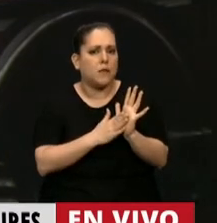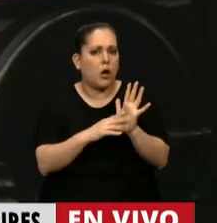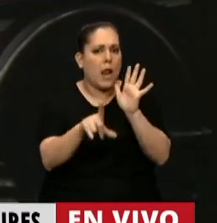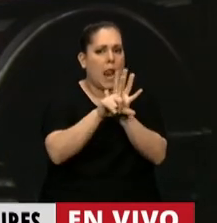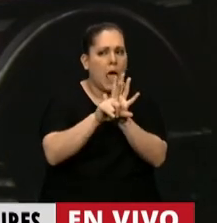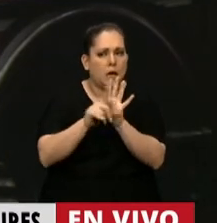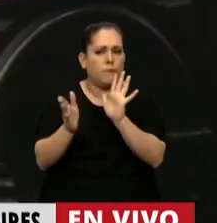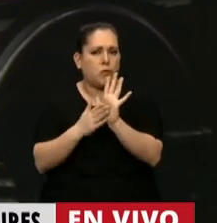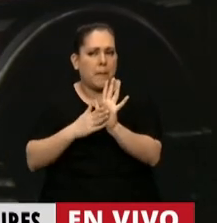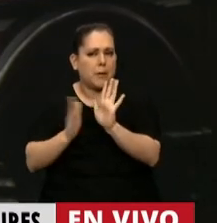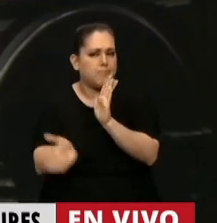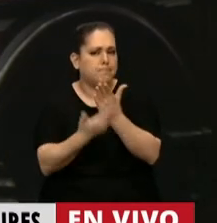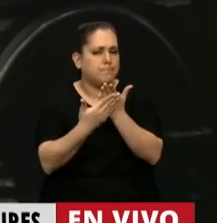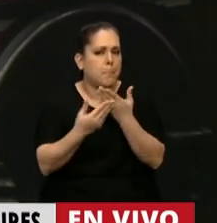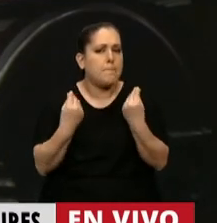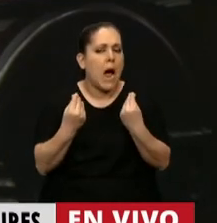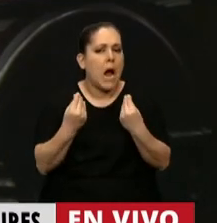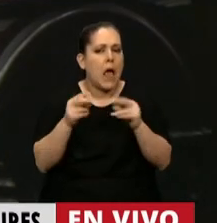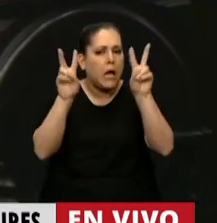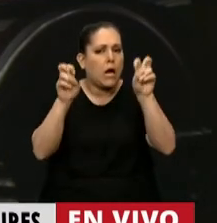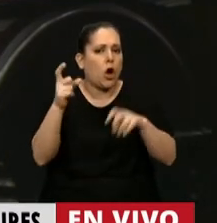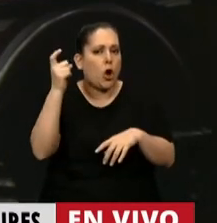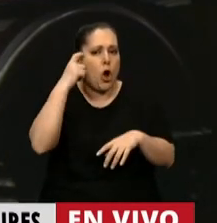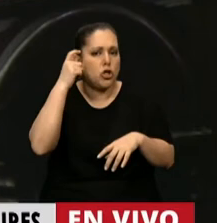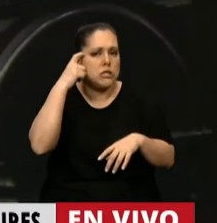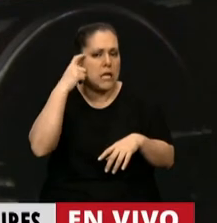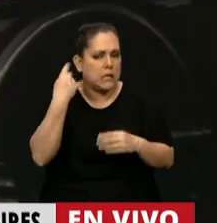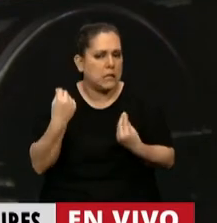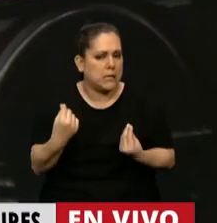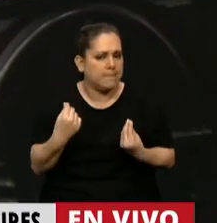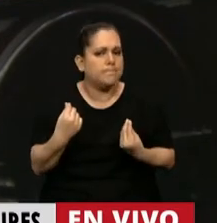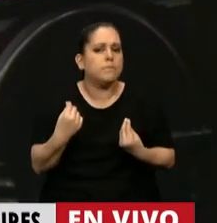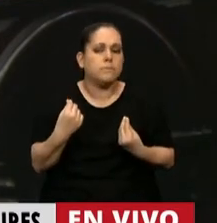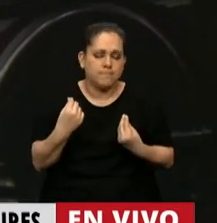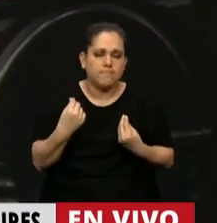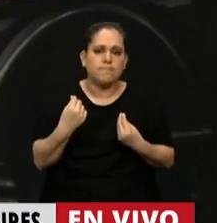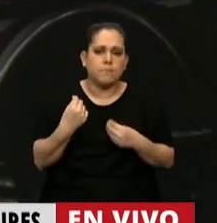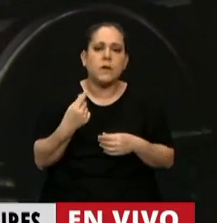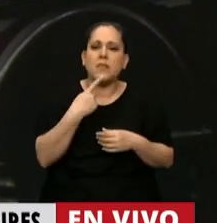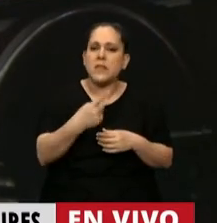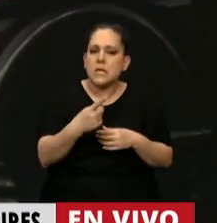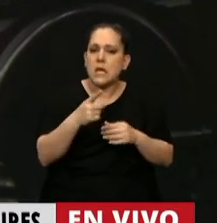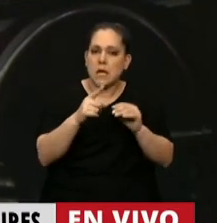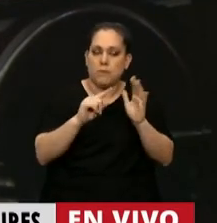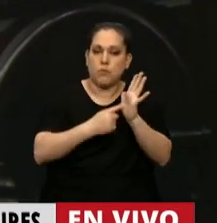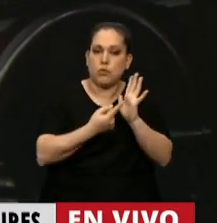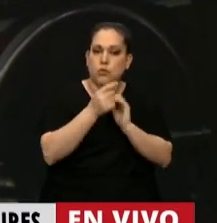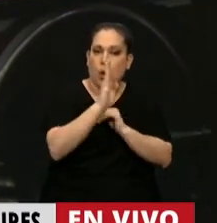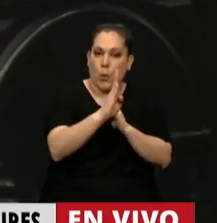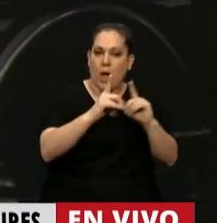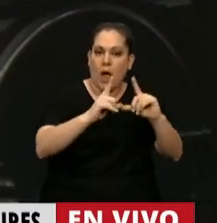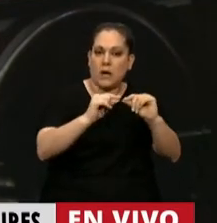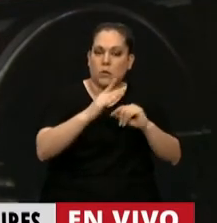la objeción de conciencia, que es tan conocida en el movimiento de mujeres y disidencias. Está en el inciso B del artículo